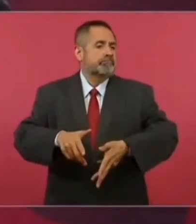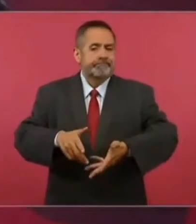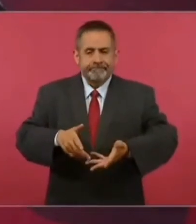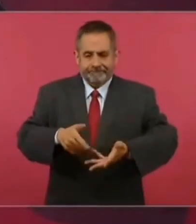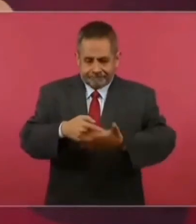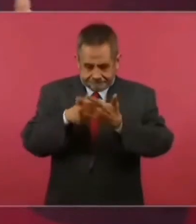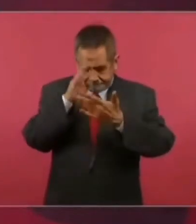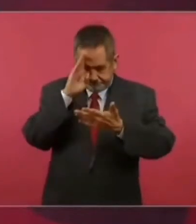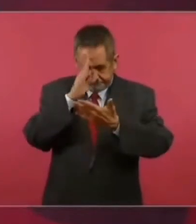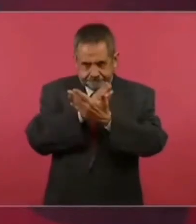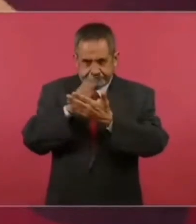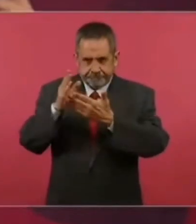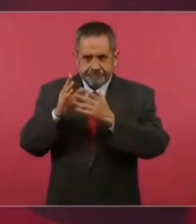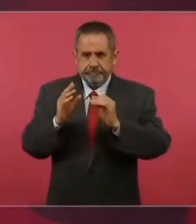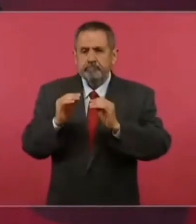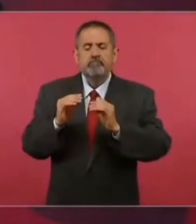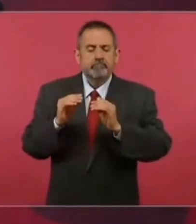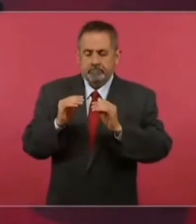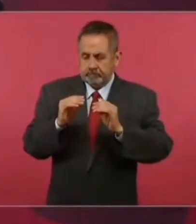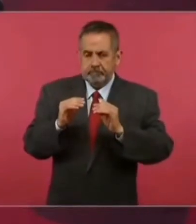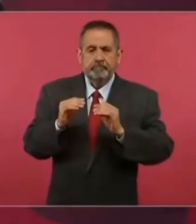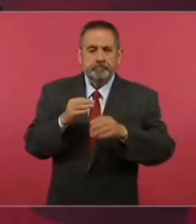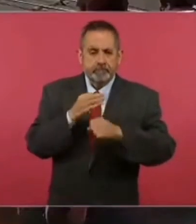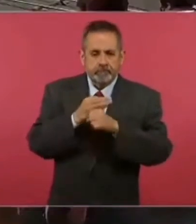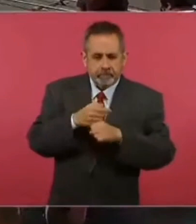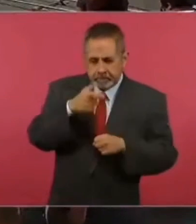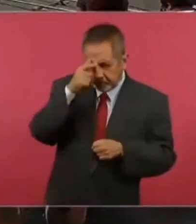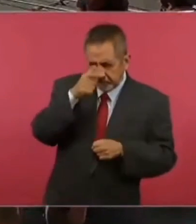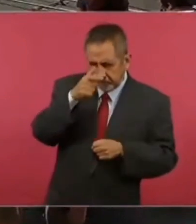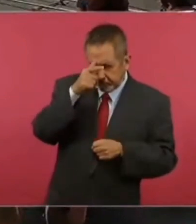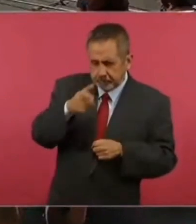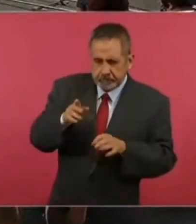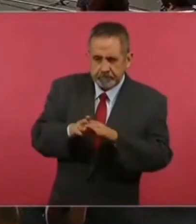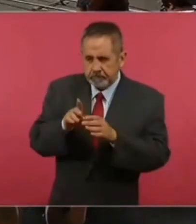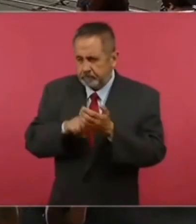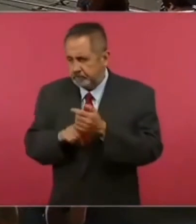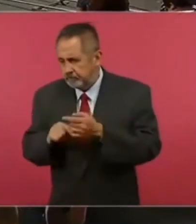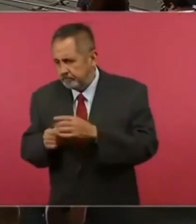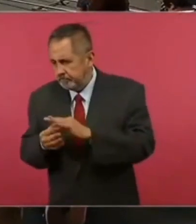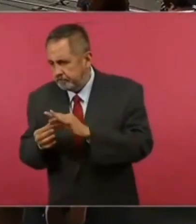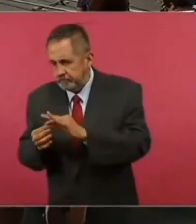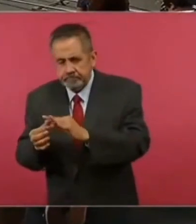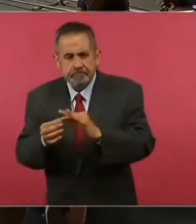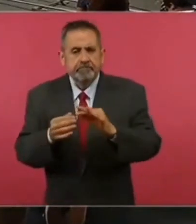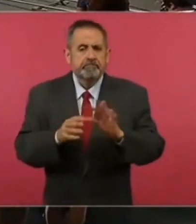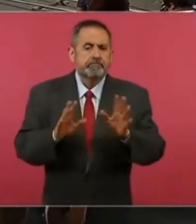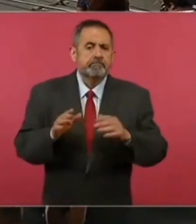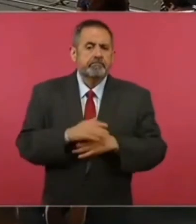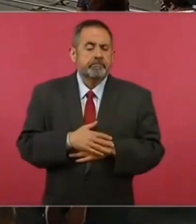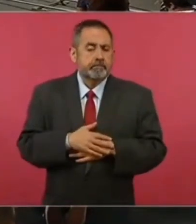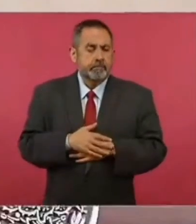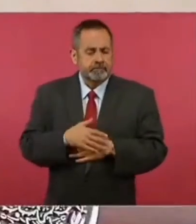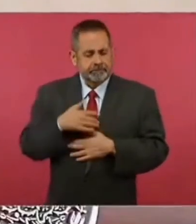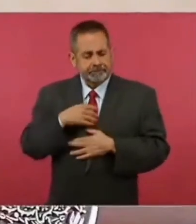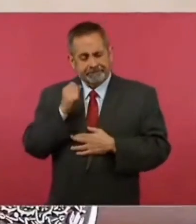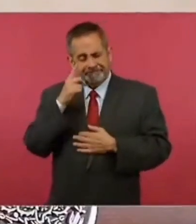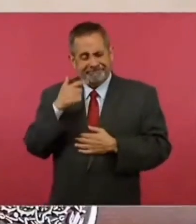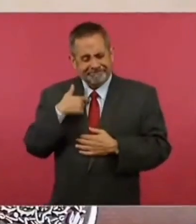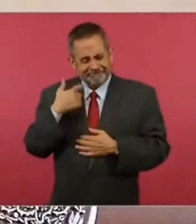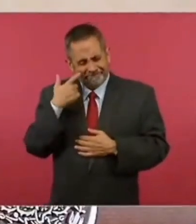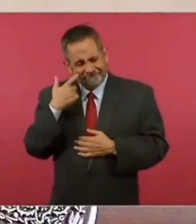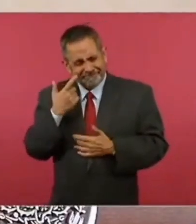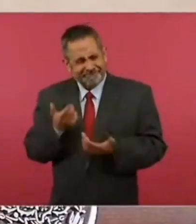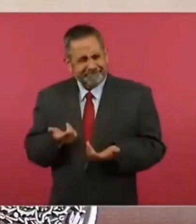Y entonces, se empezaron a dar cifras. Y a nosotros nos llamaba la atención